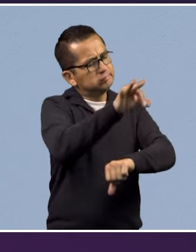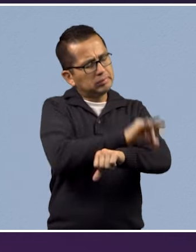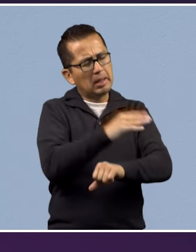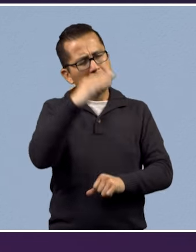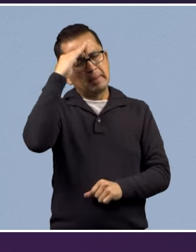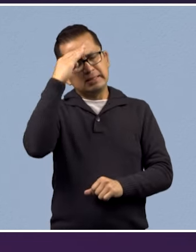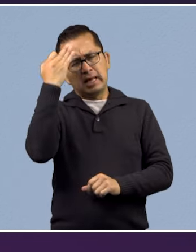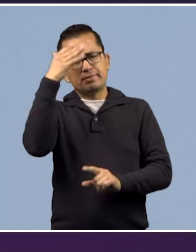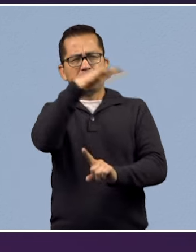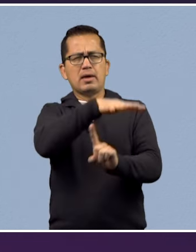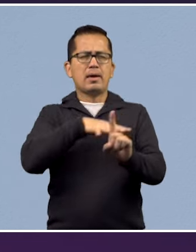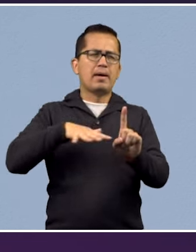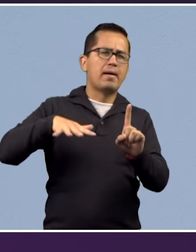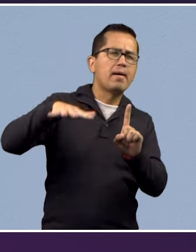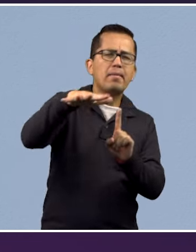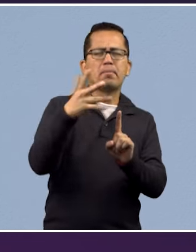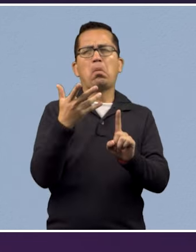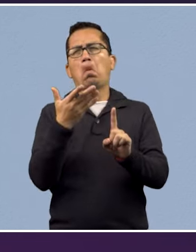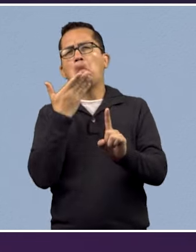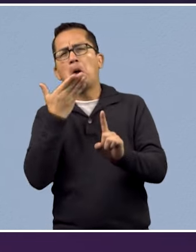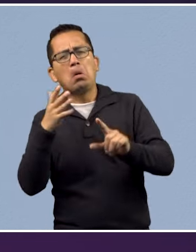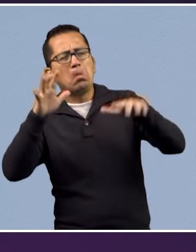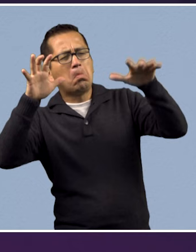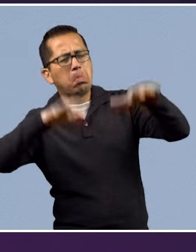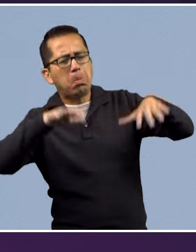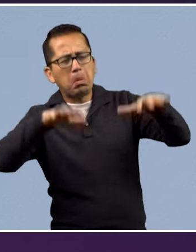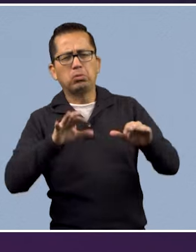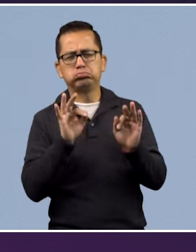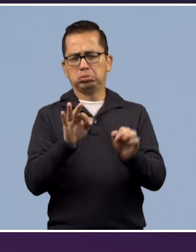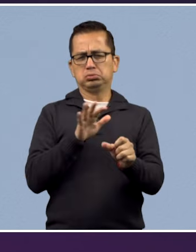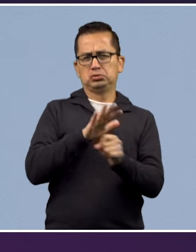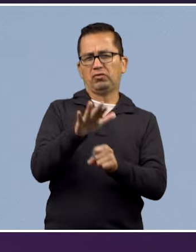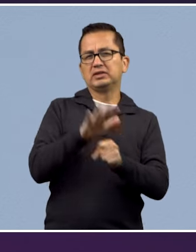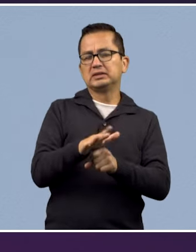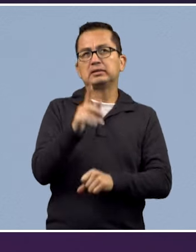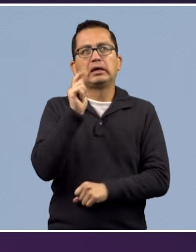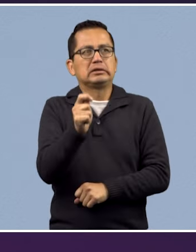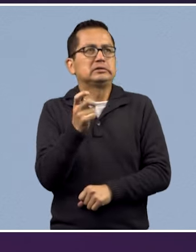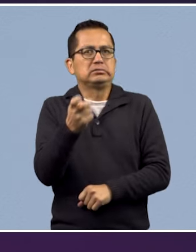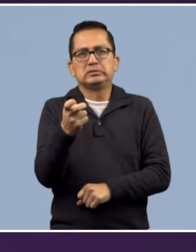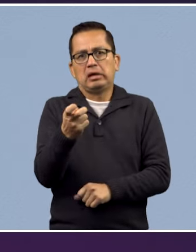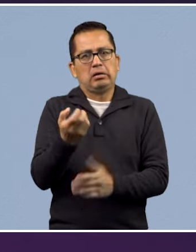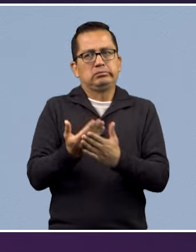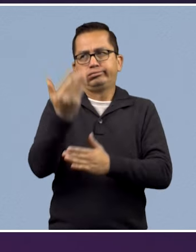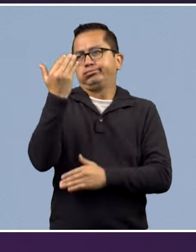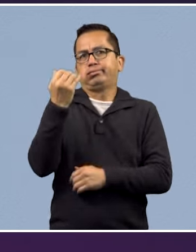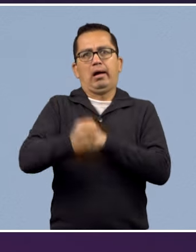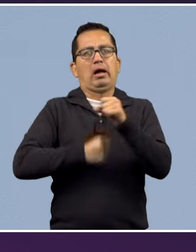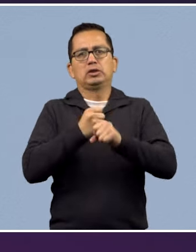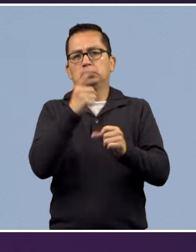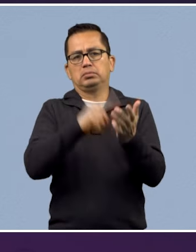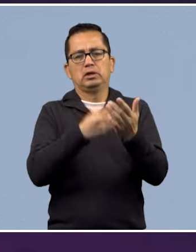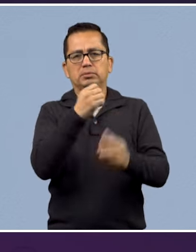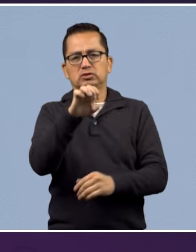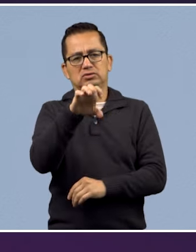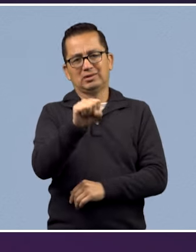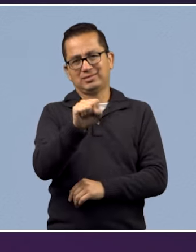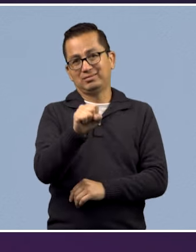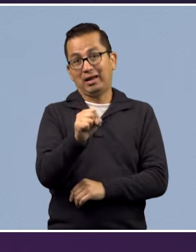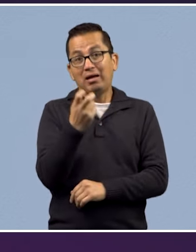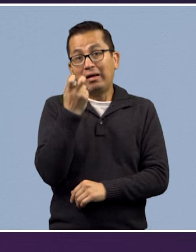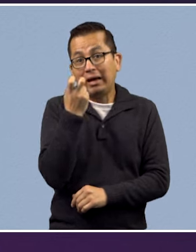antigüedad del sistema, con variables climatológicas de los sesentas.